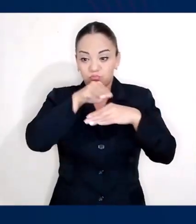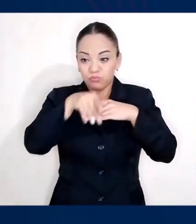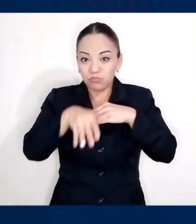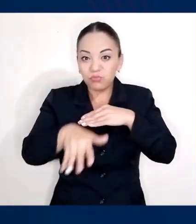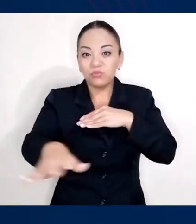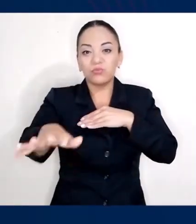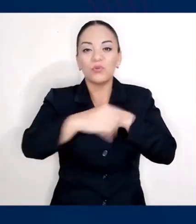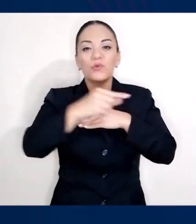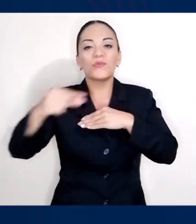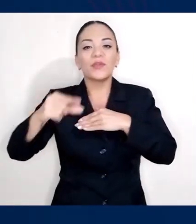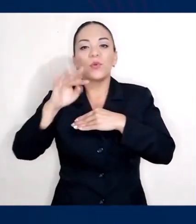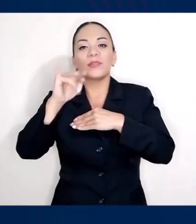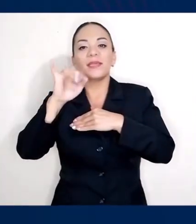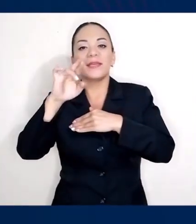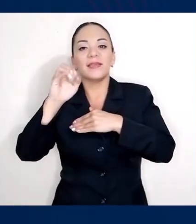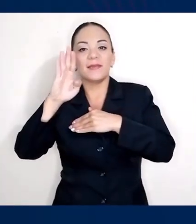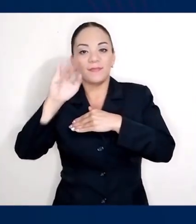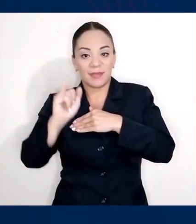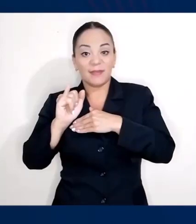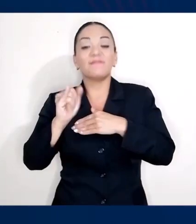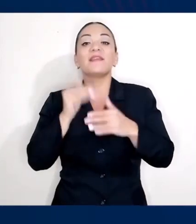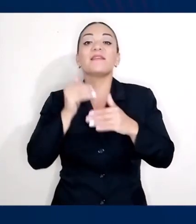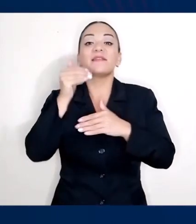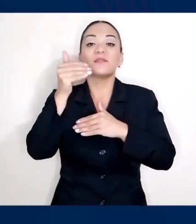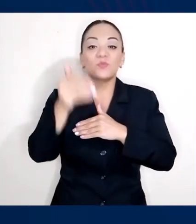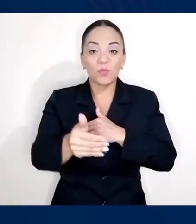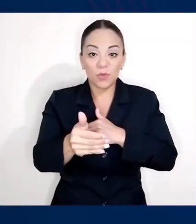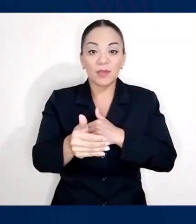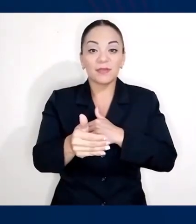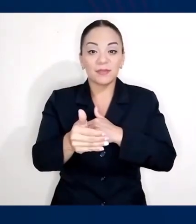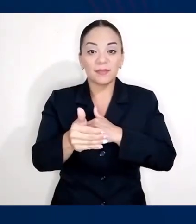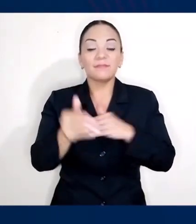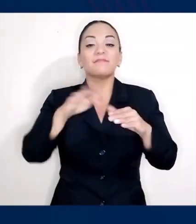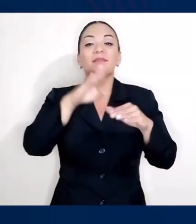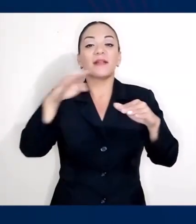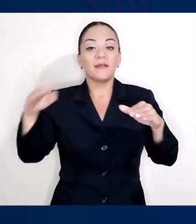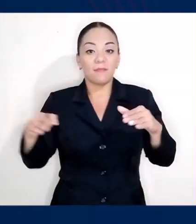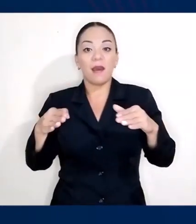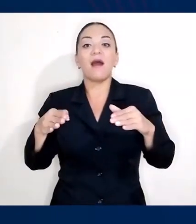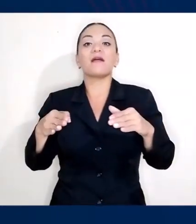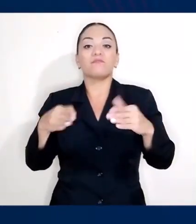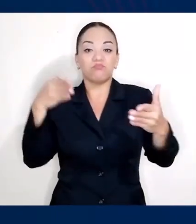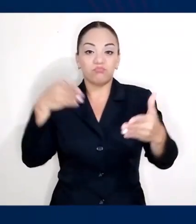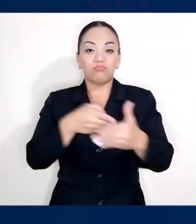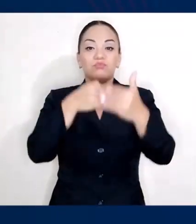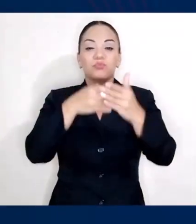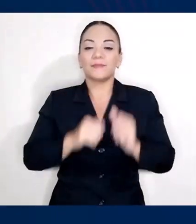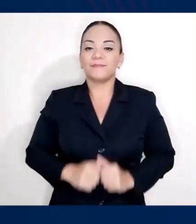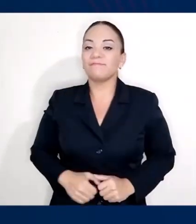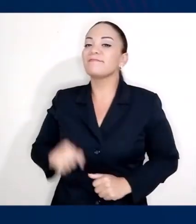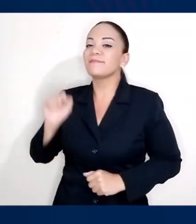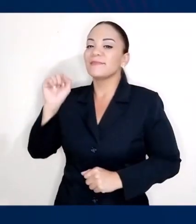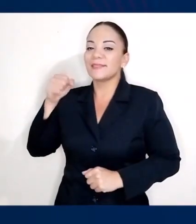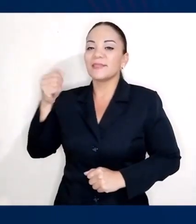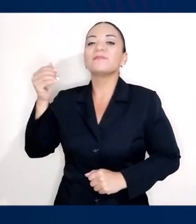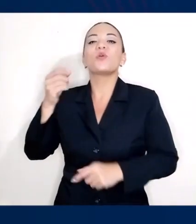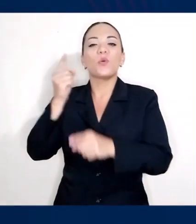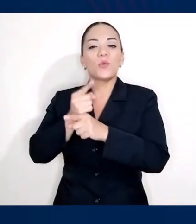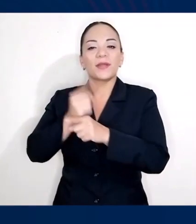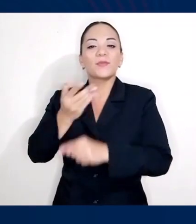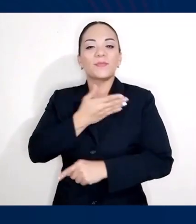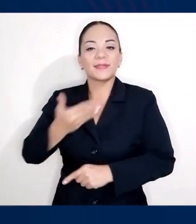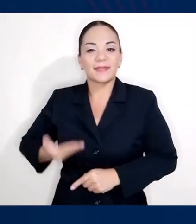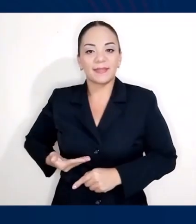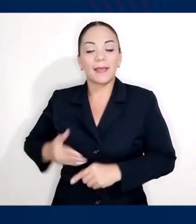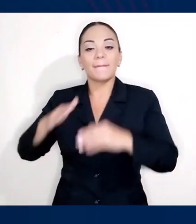se viertan en el río Teribí y que de ahí se nos vengan hasta el mar. Así es, presidente. Los